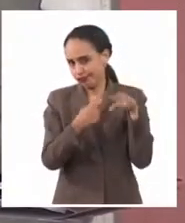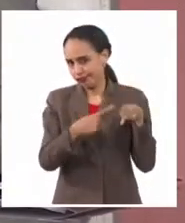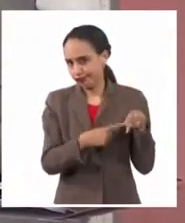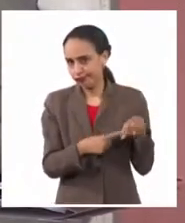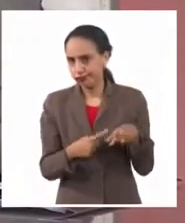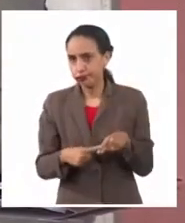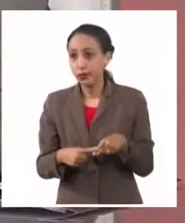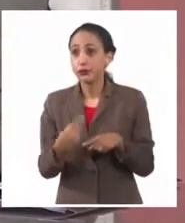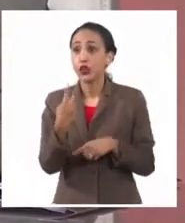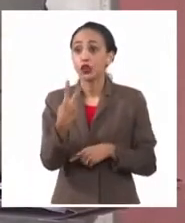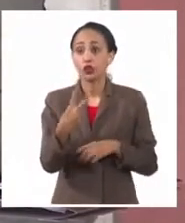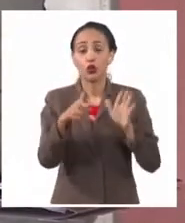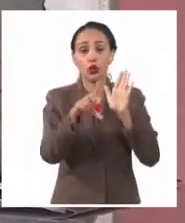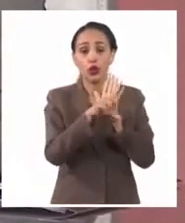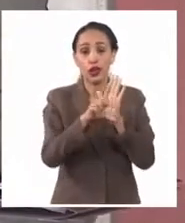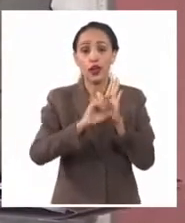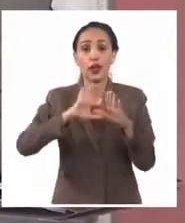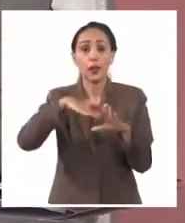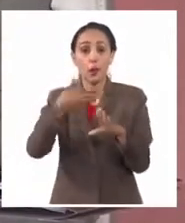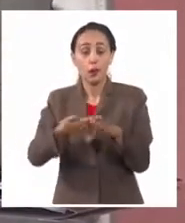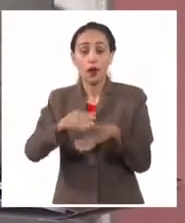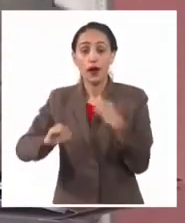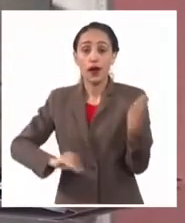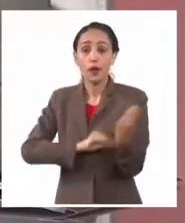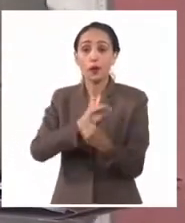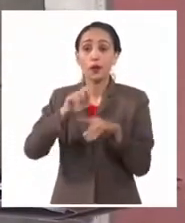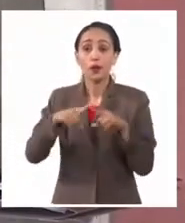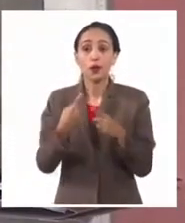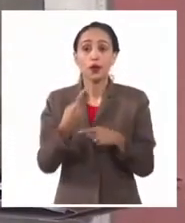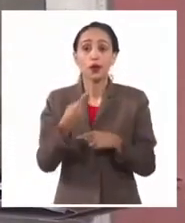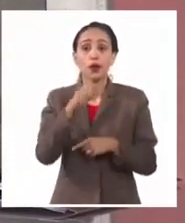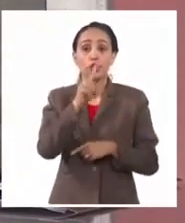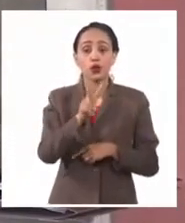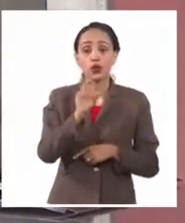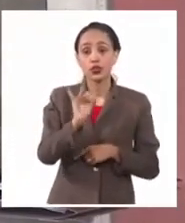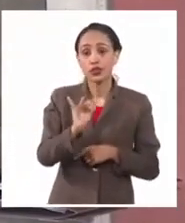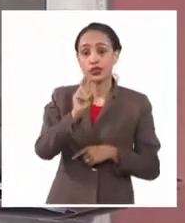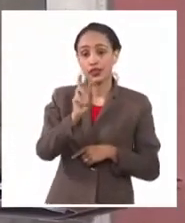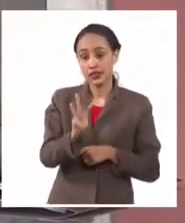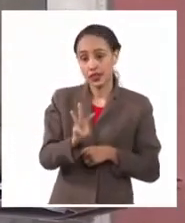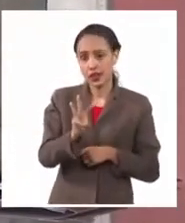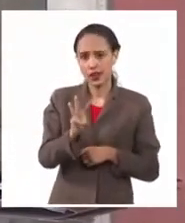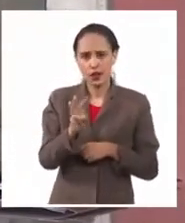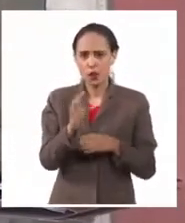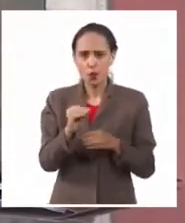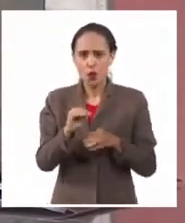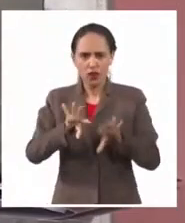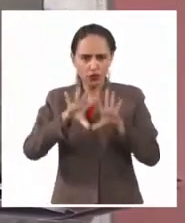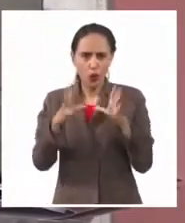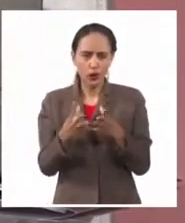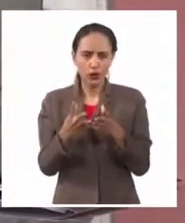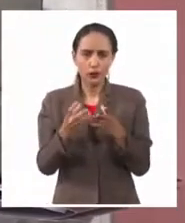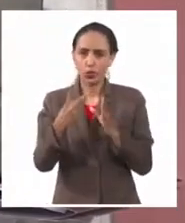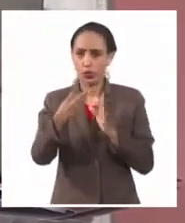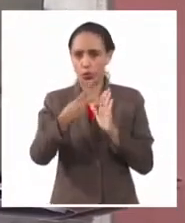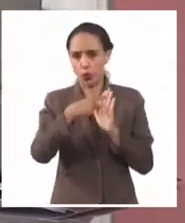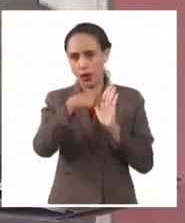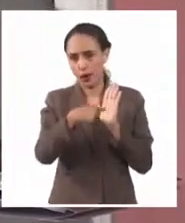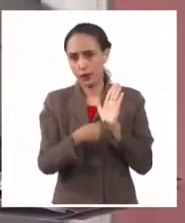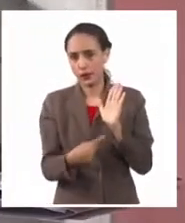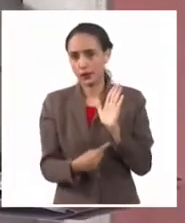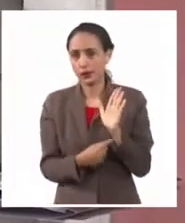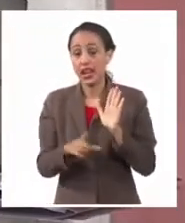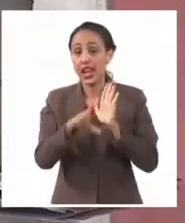dos normas que posteriormente modificamos por la 273 muy concreta para algunos elementos que pusimos. Esta norma, 175,